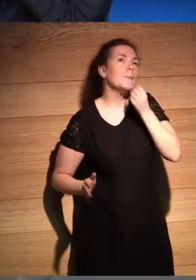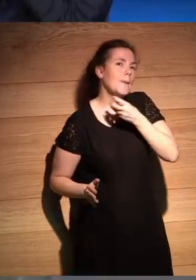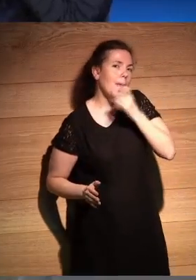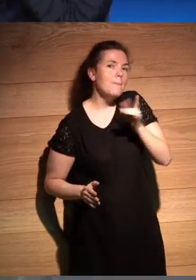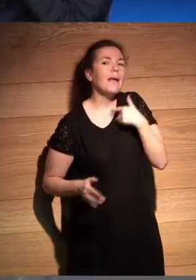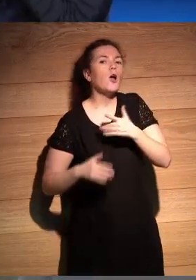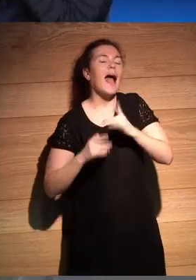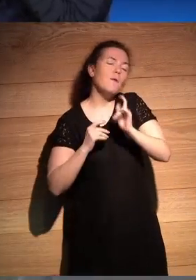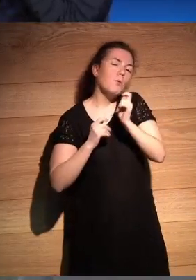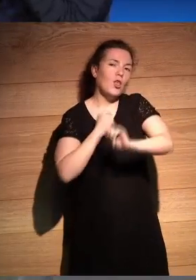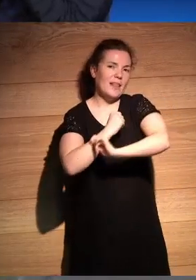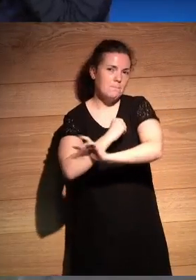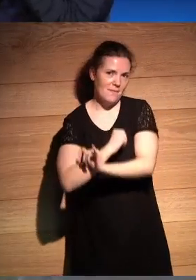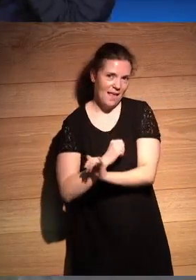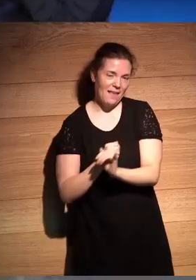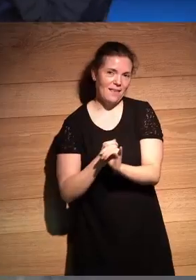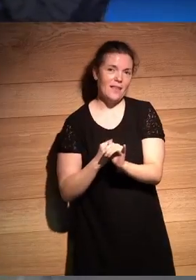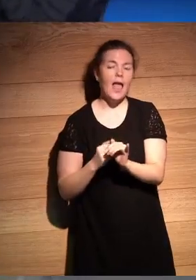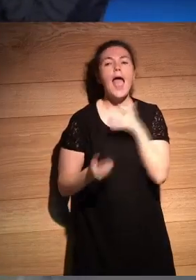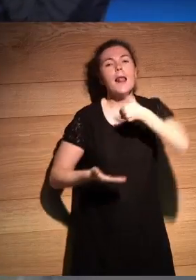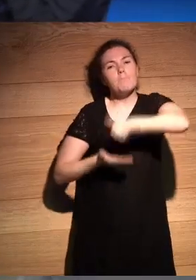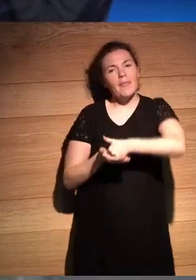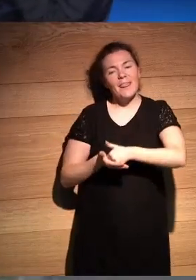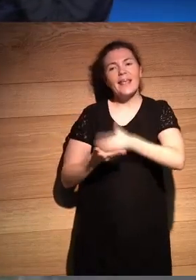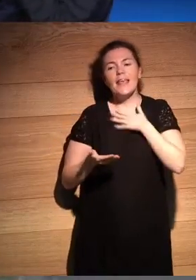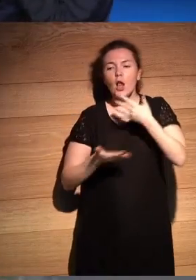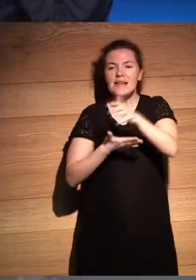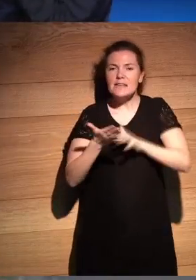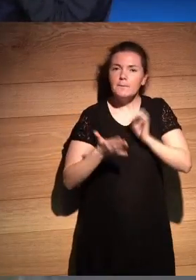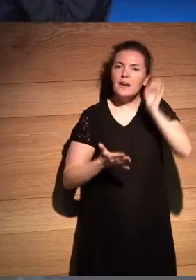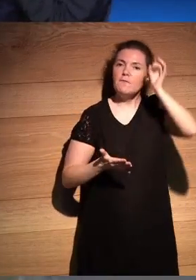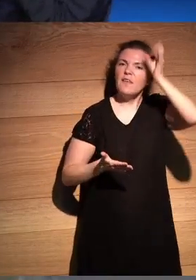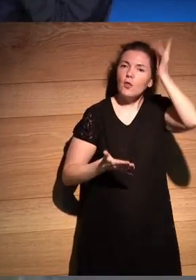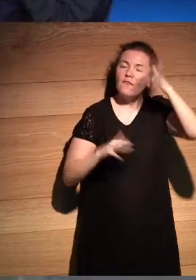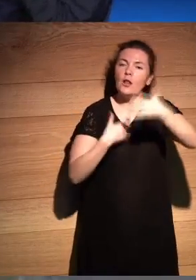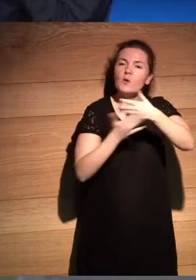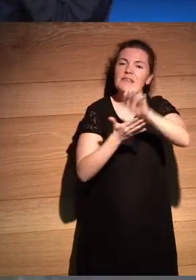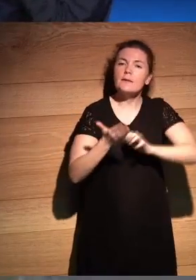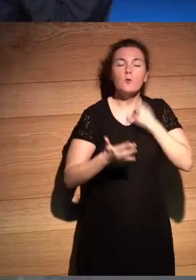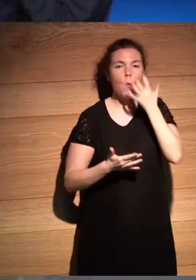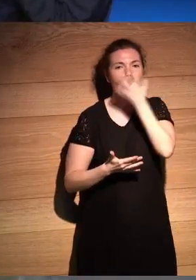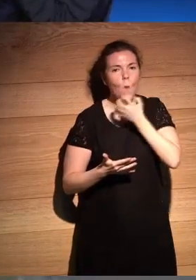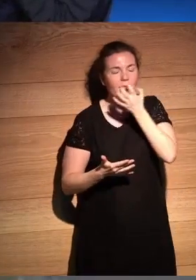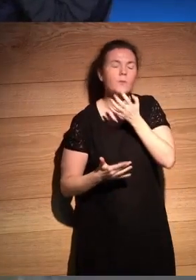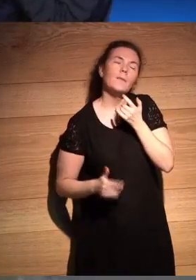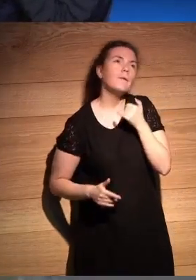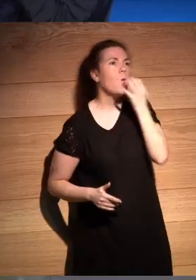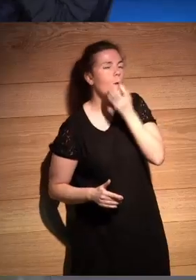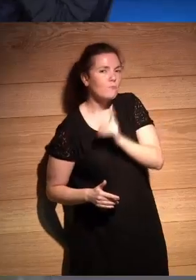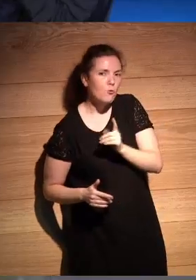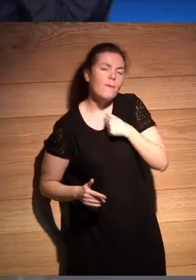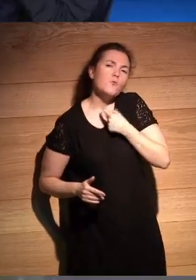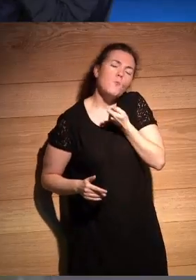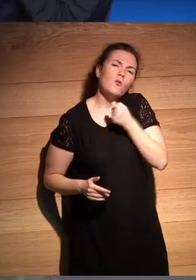yo hice trampa y no sé si te diste cuenta a ver pidió escribir ficción y escribiste un cuentito cuéntanos bueno, escribir un cuento a mí me intrigaba mucho